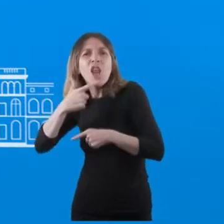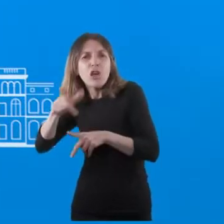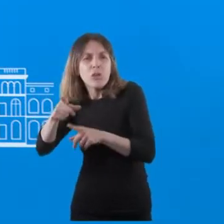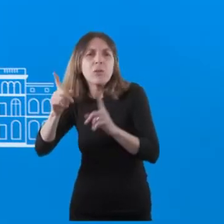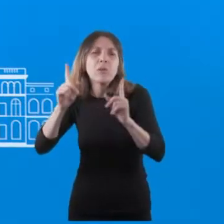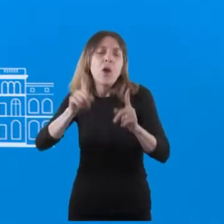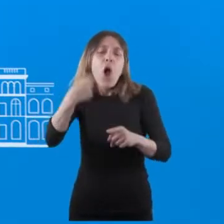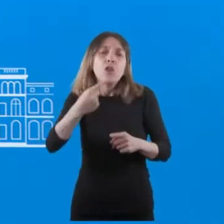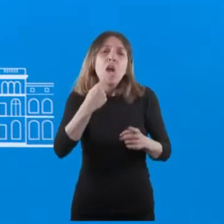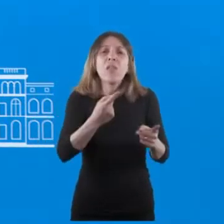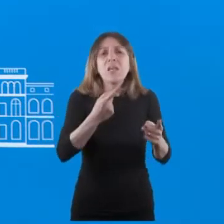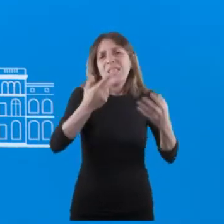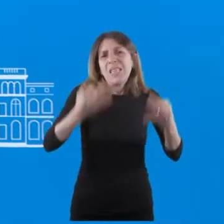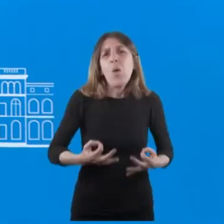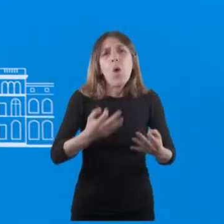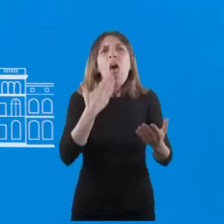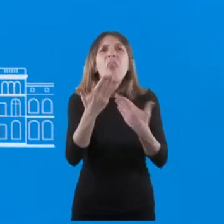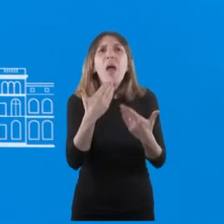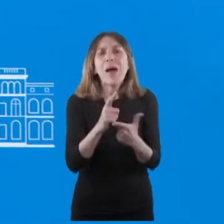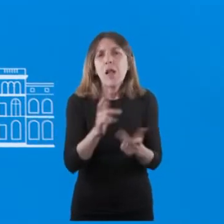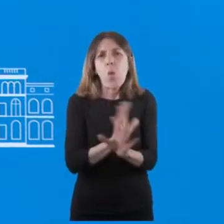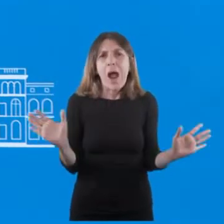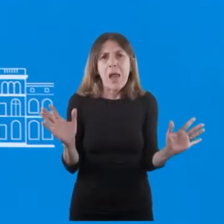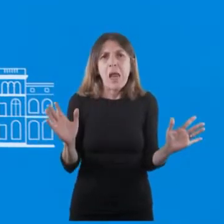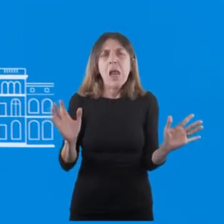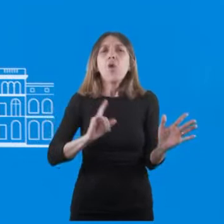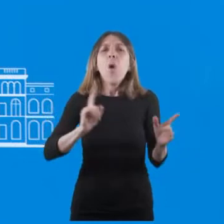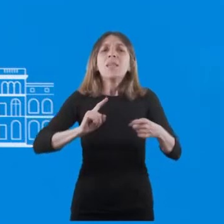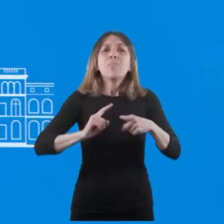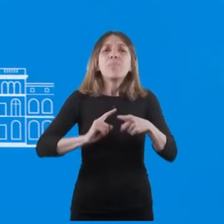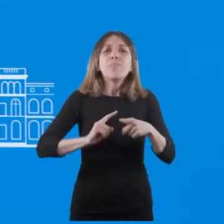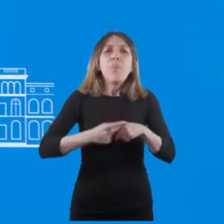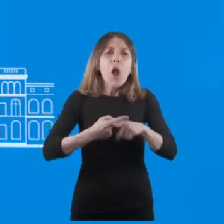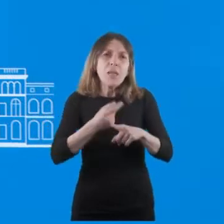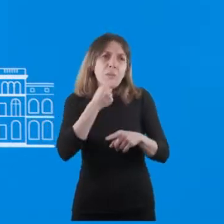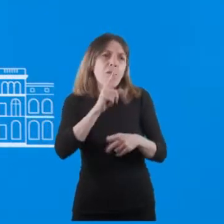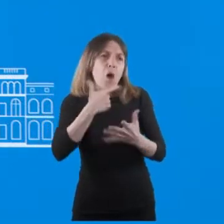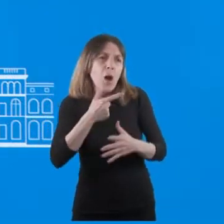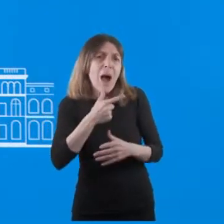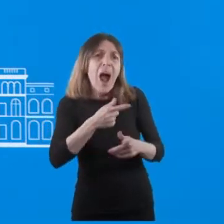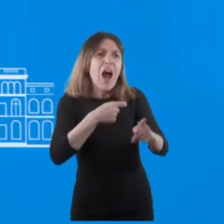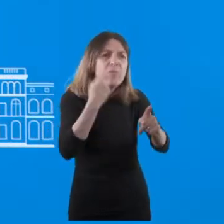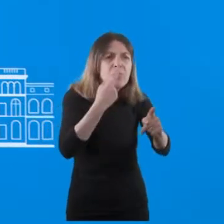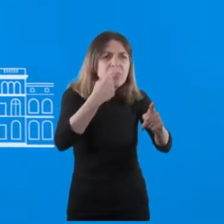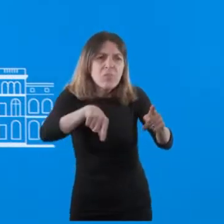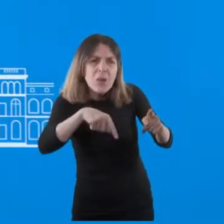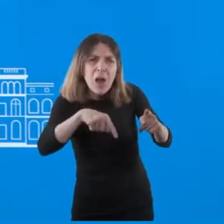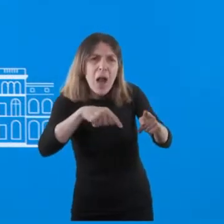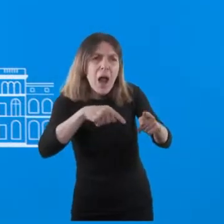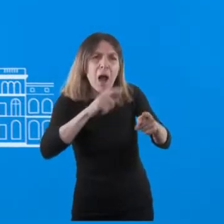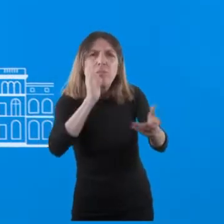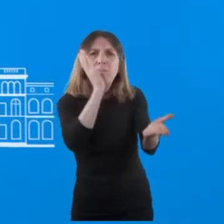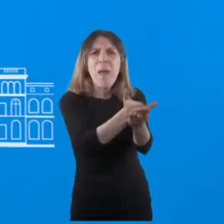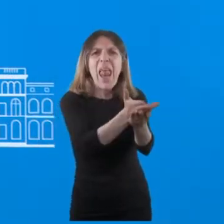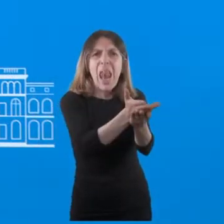entra en ningún tipo de debate o discusión es que no es la política de perseguir penalmente a los consumidores y que el castigo